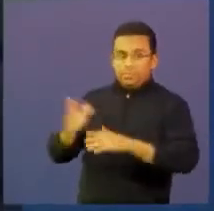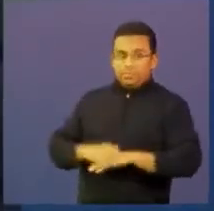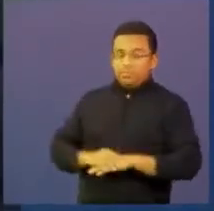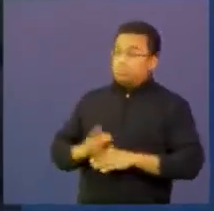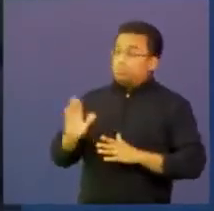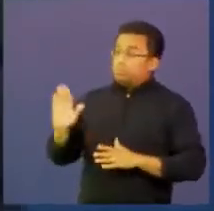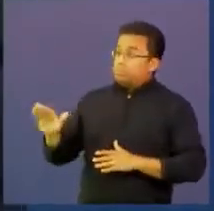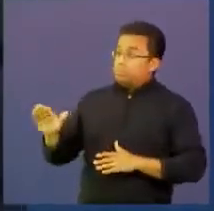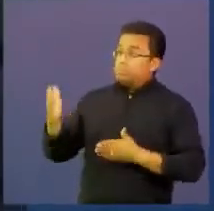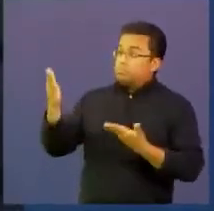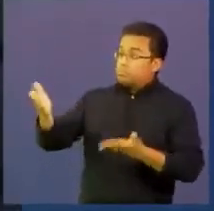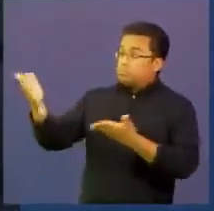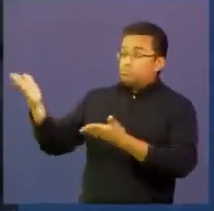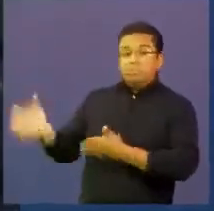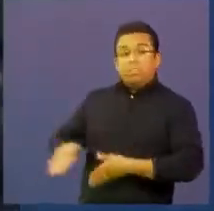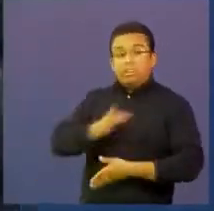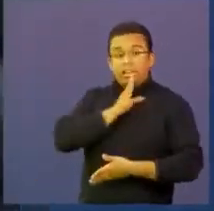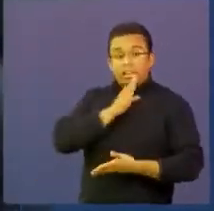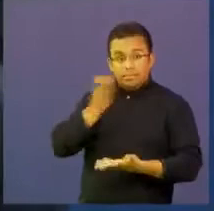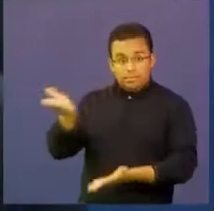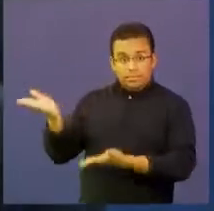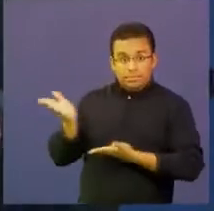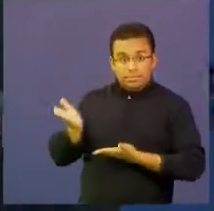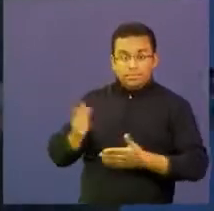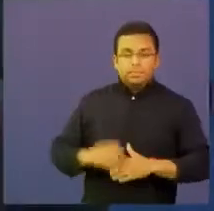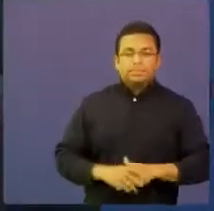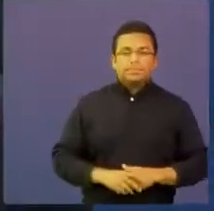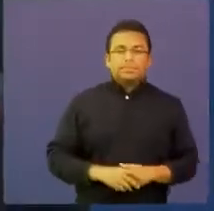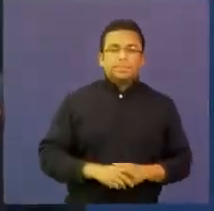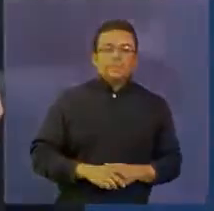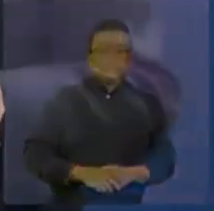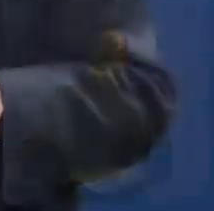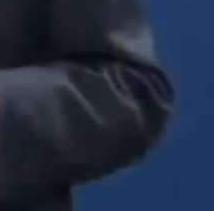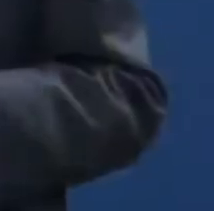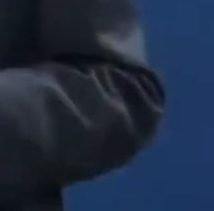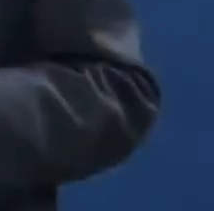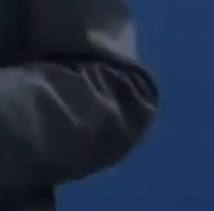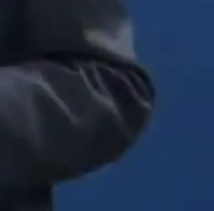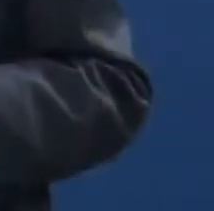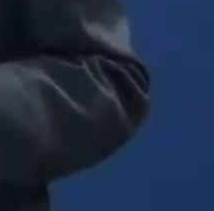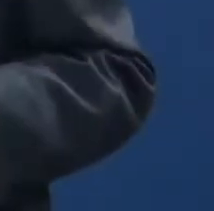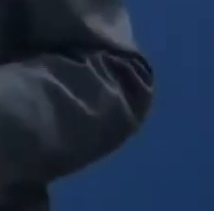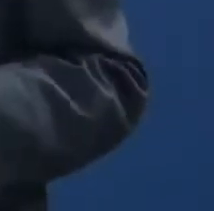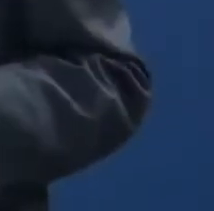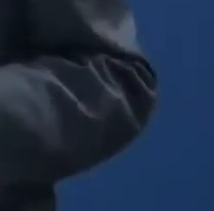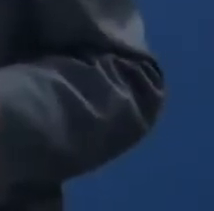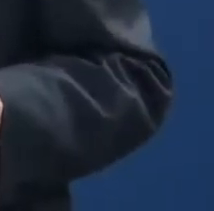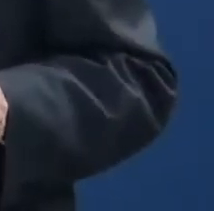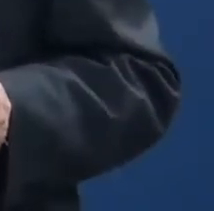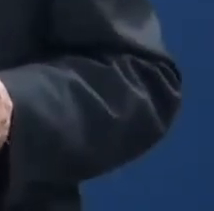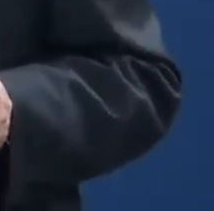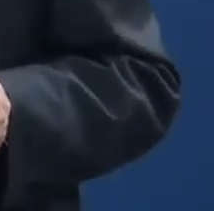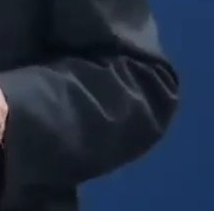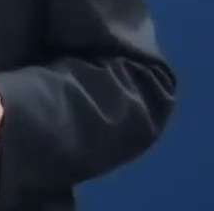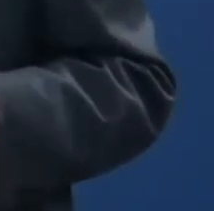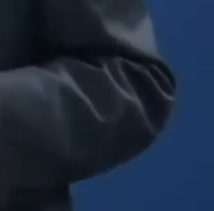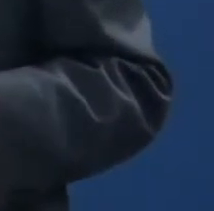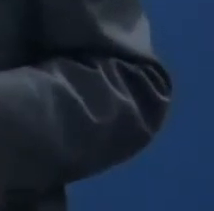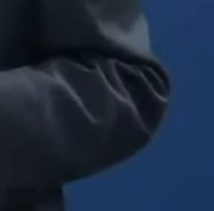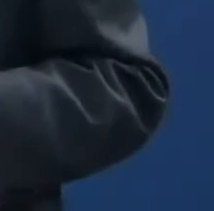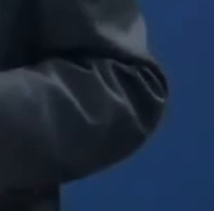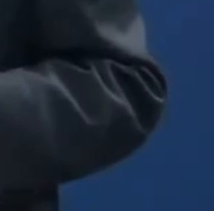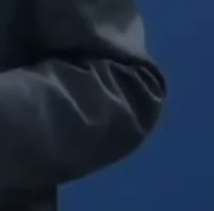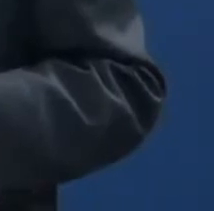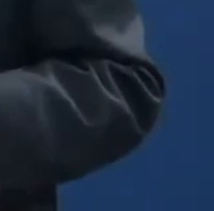tal si nos presenta a sus invitados? Pues hoy tengo el gran honor de presentar a unos invitados muy especiales.